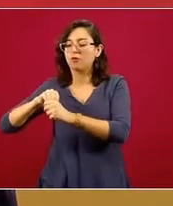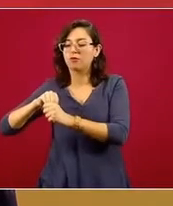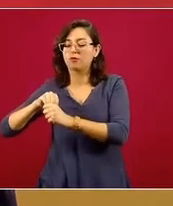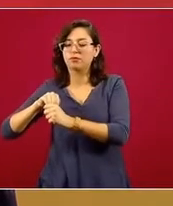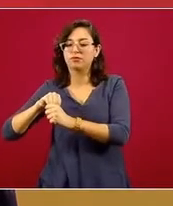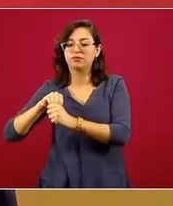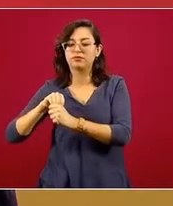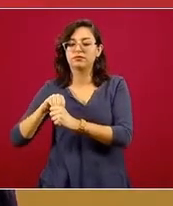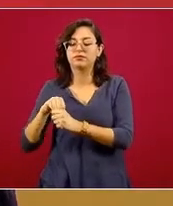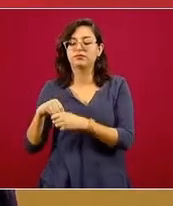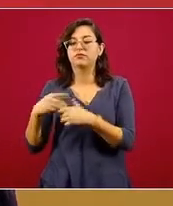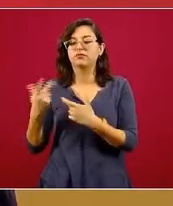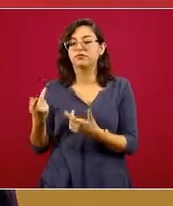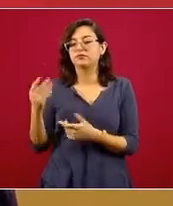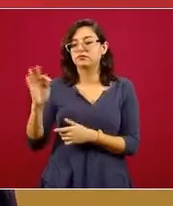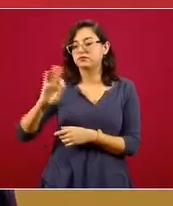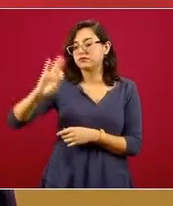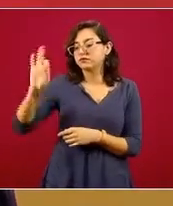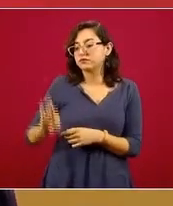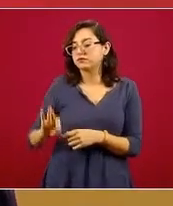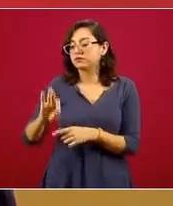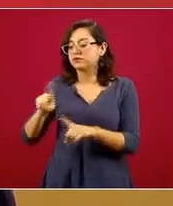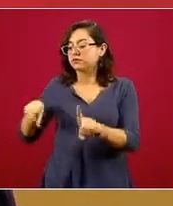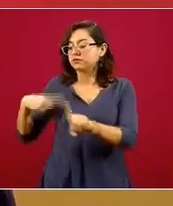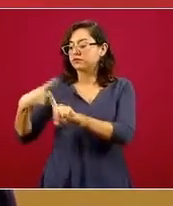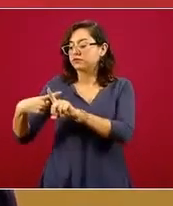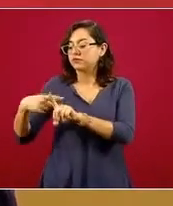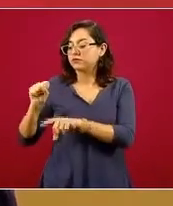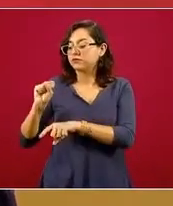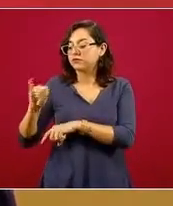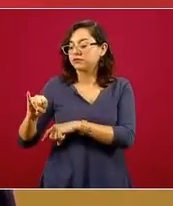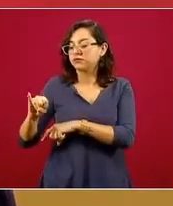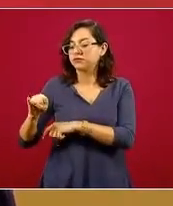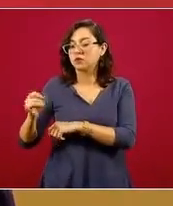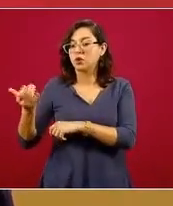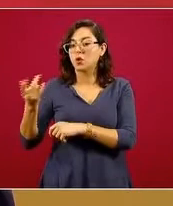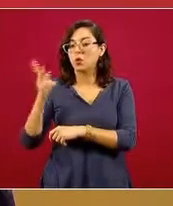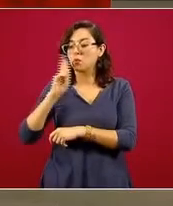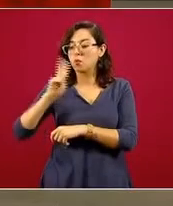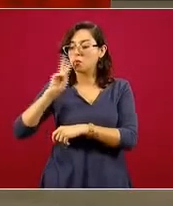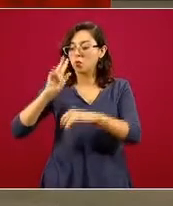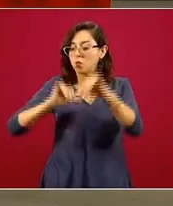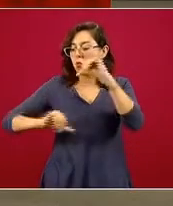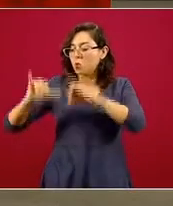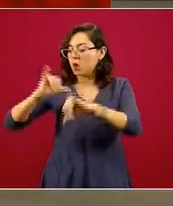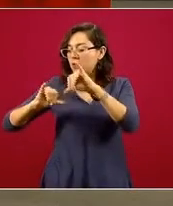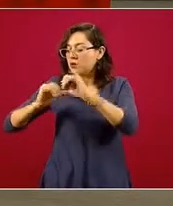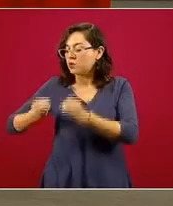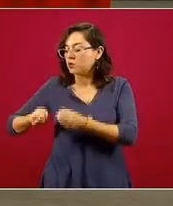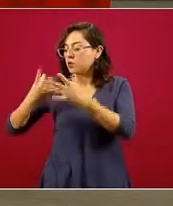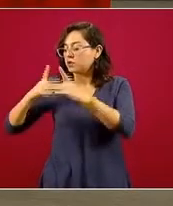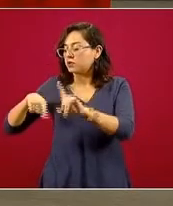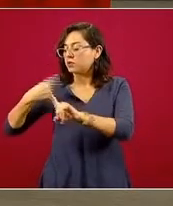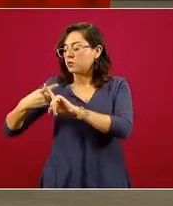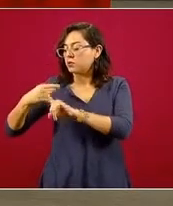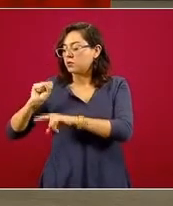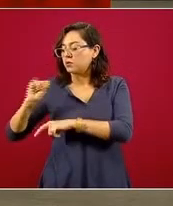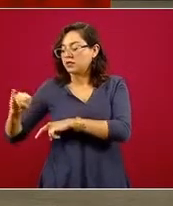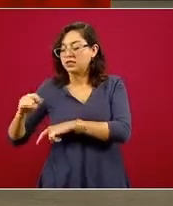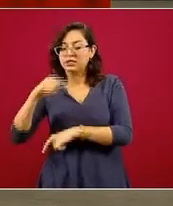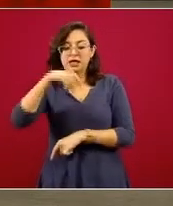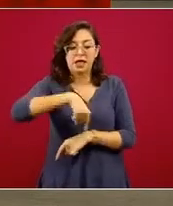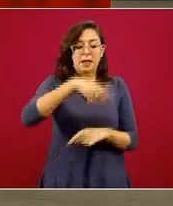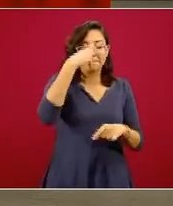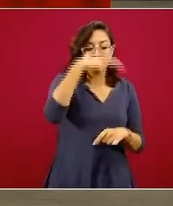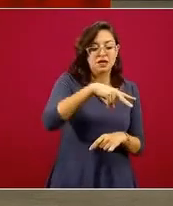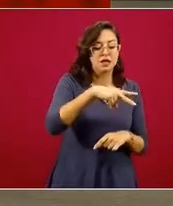que obtienen ahí es el porcentaje de positividad, cuántas de las pruebas que se realizaron son positivas. En